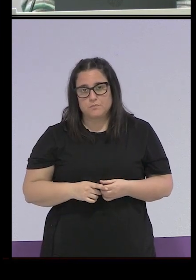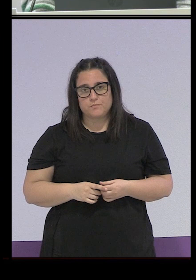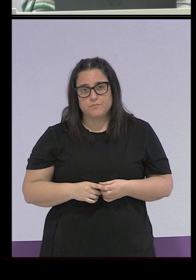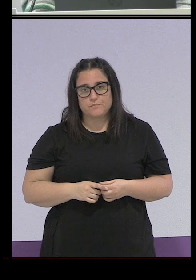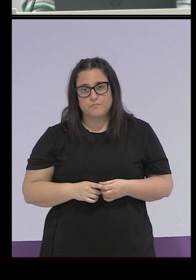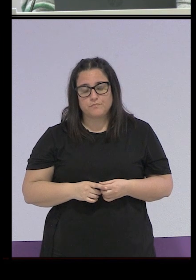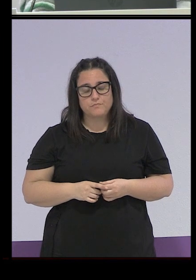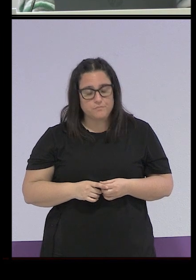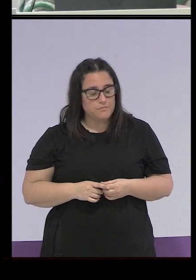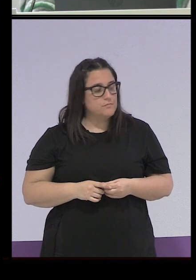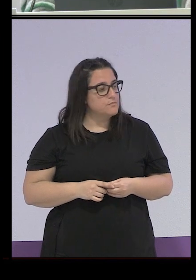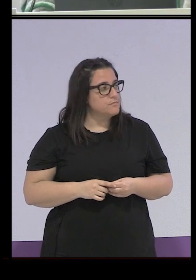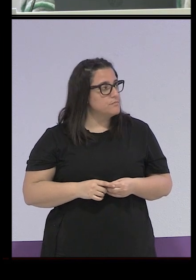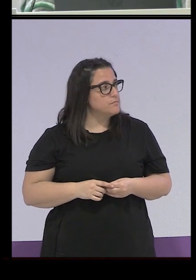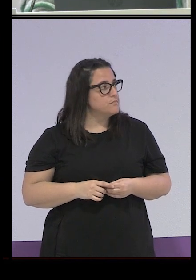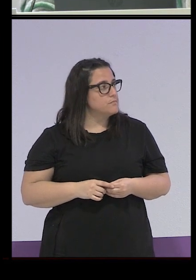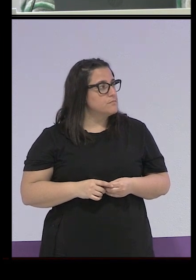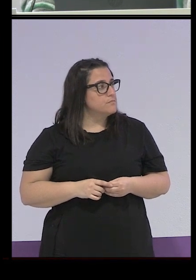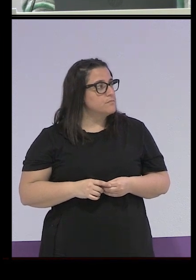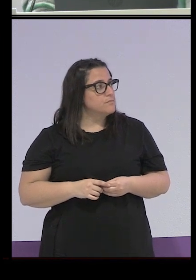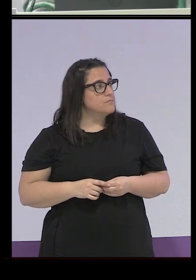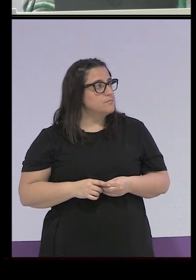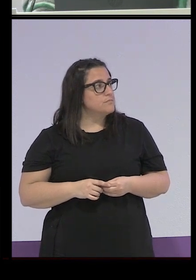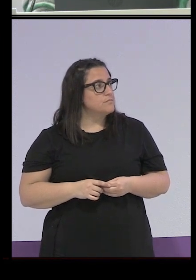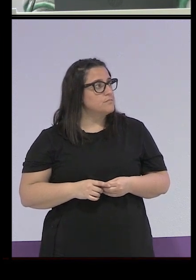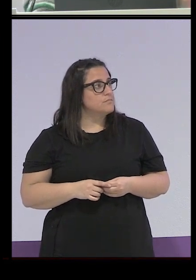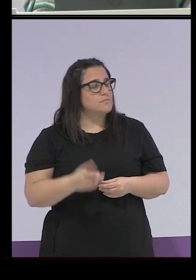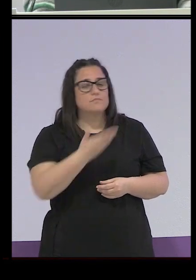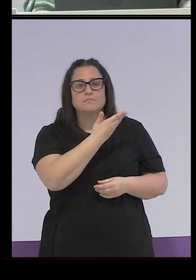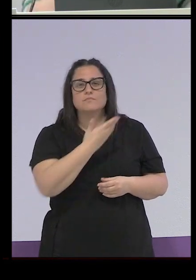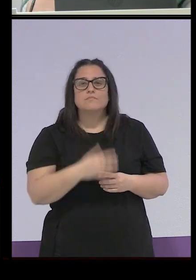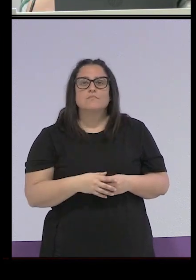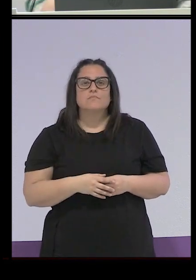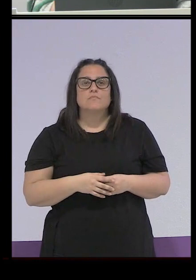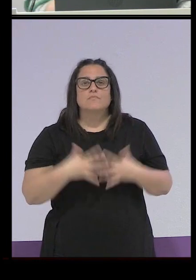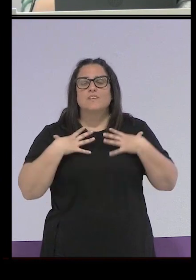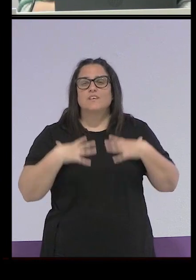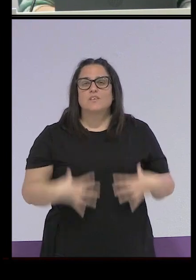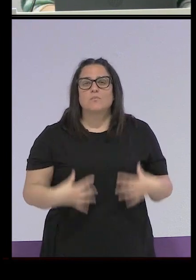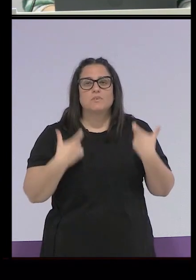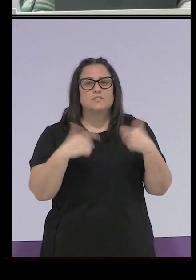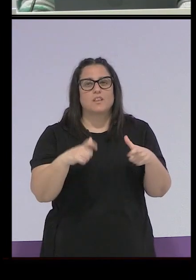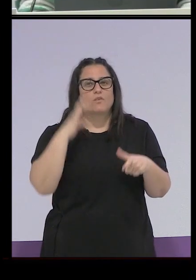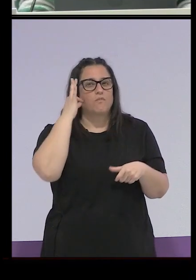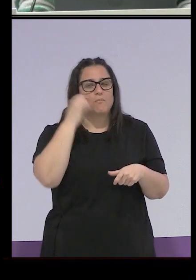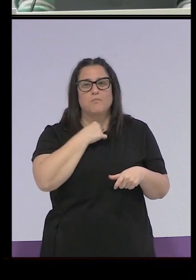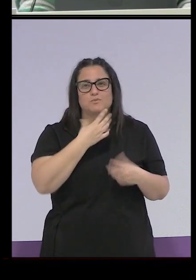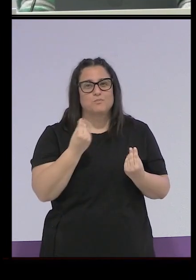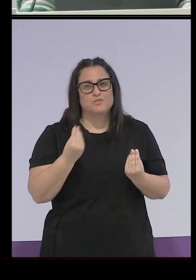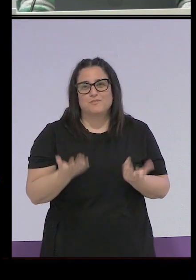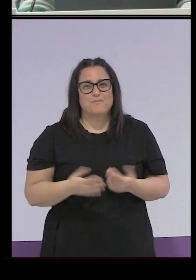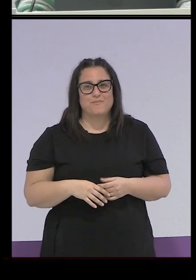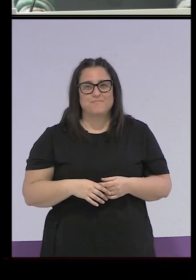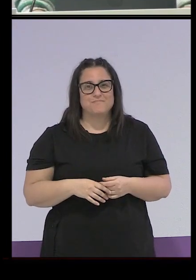explorar. aquí me gustan muchísimo los vestuarios de la sección femenina, tengo que confesarlo.